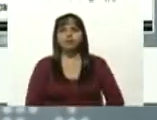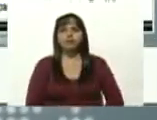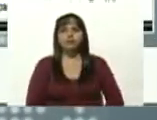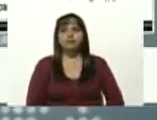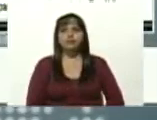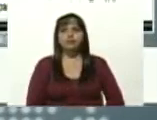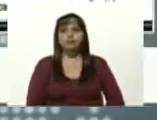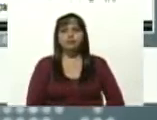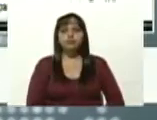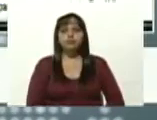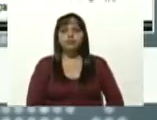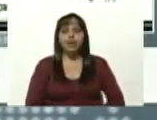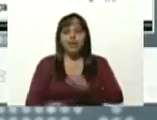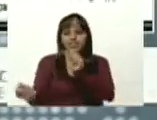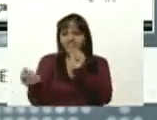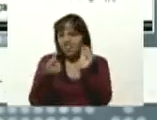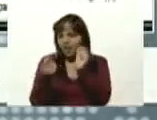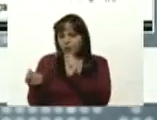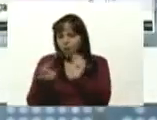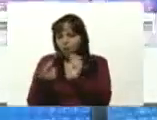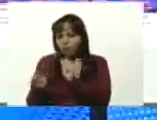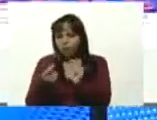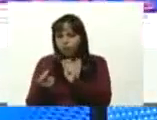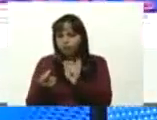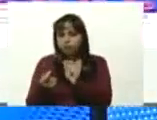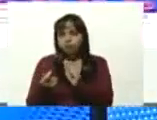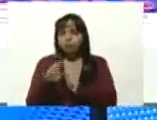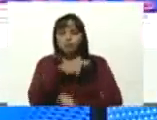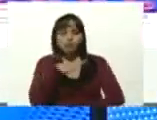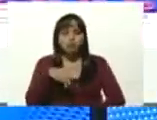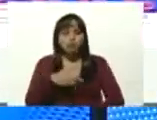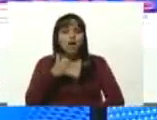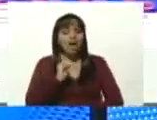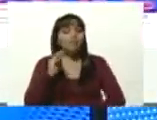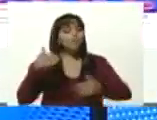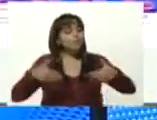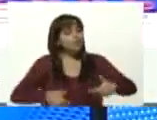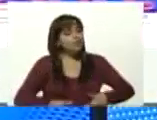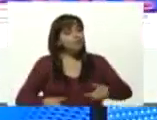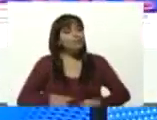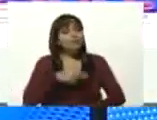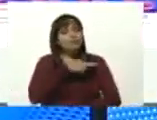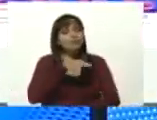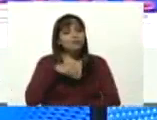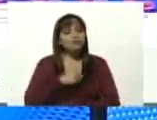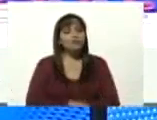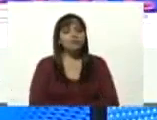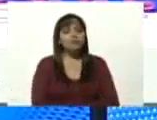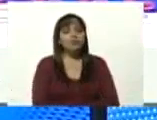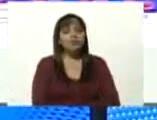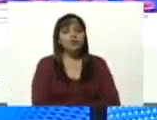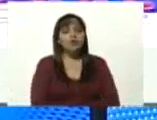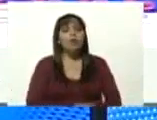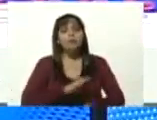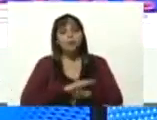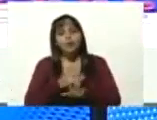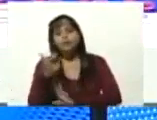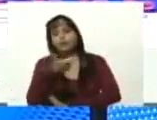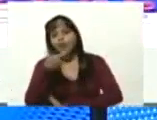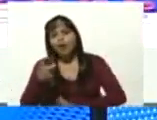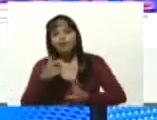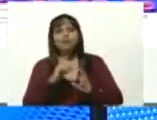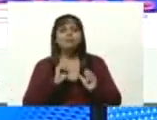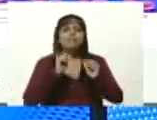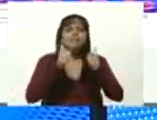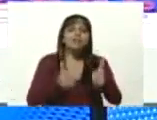este diálogo bueno nosotros hemos hecho un gran esfuerzo porque se instalara porque